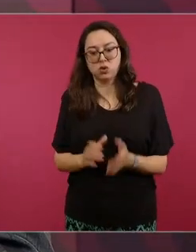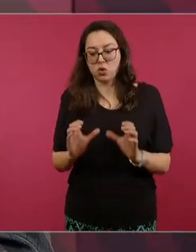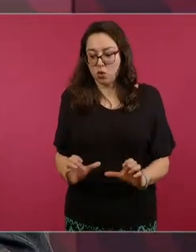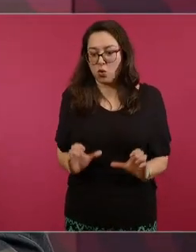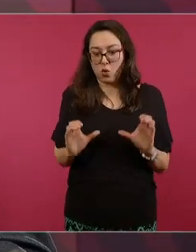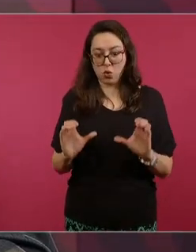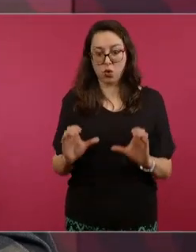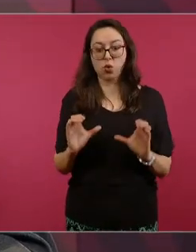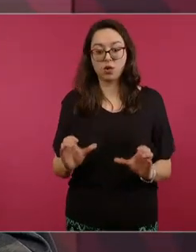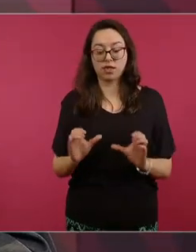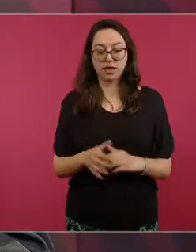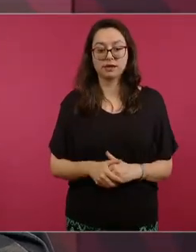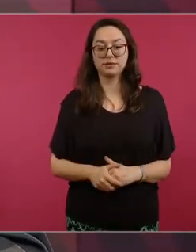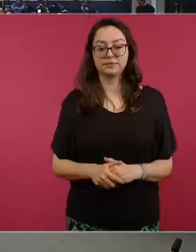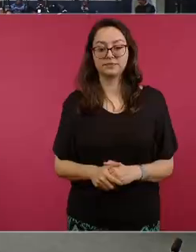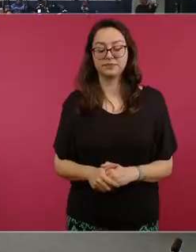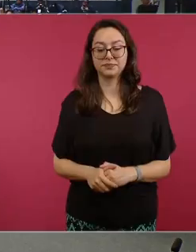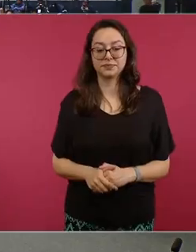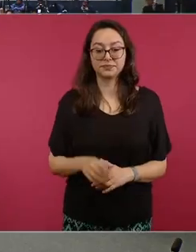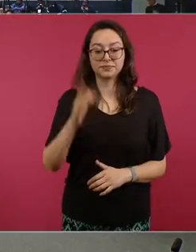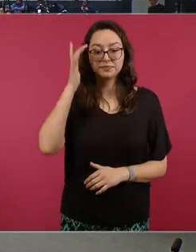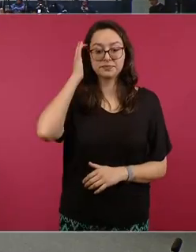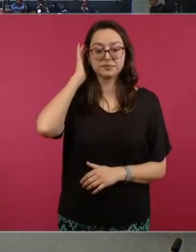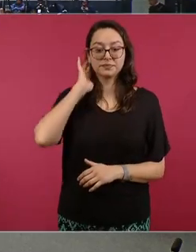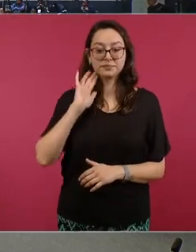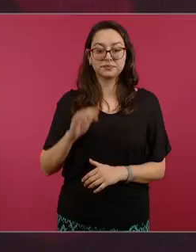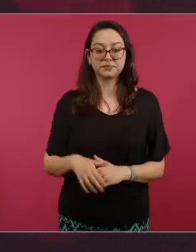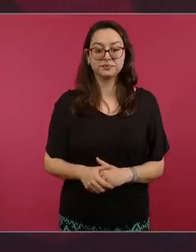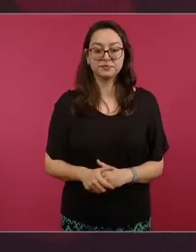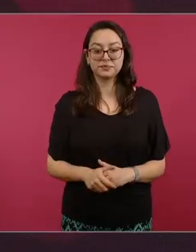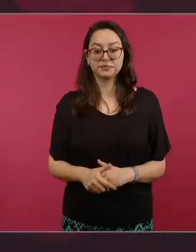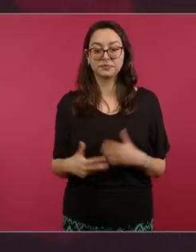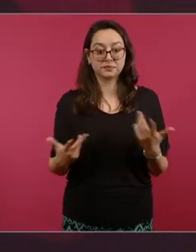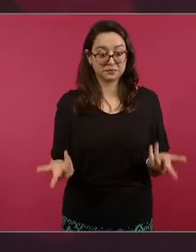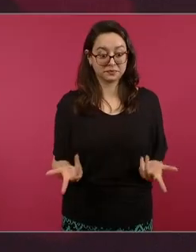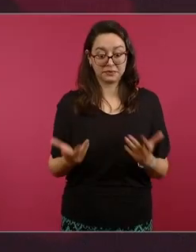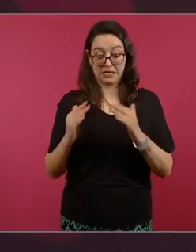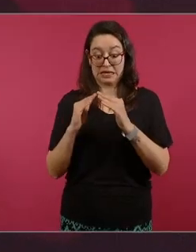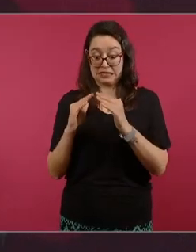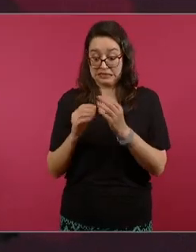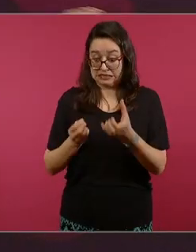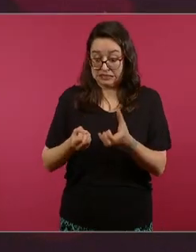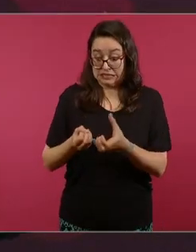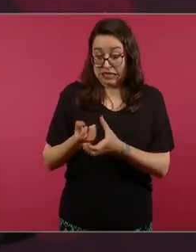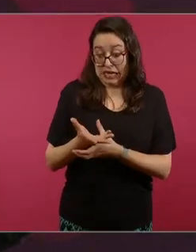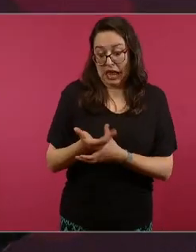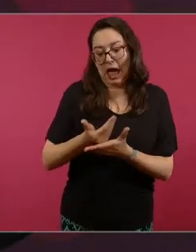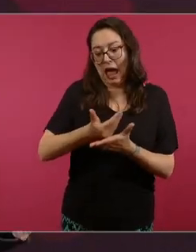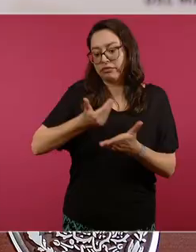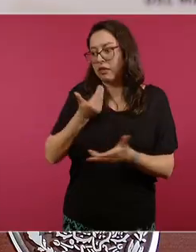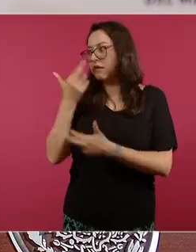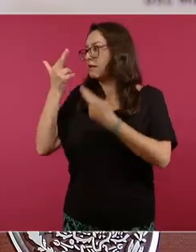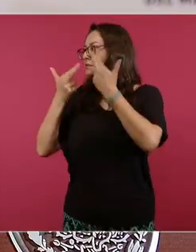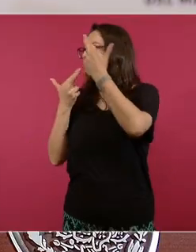no salían de la casa sino apagaban la luz